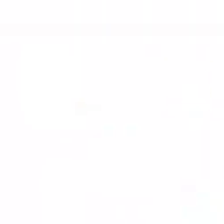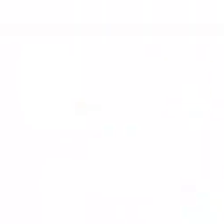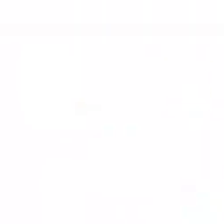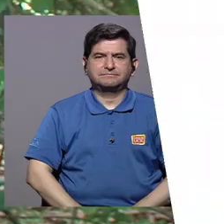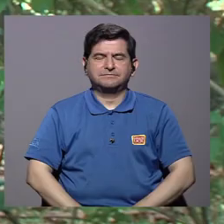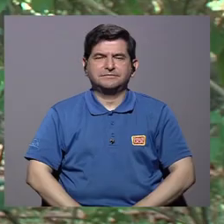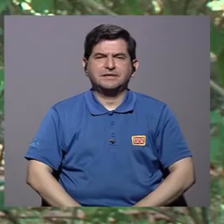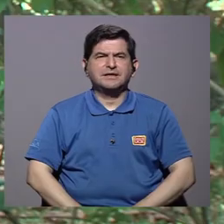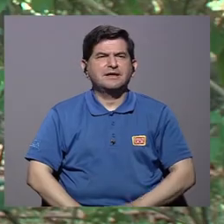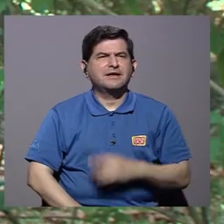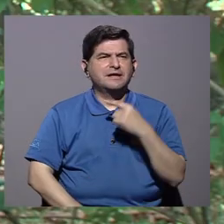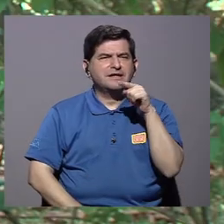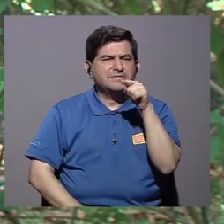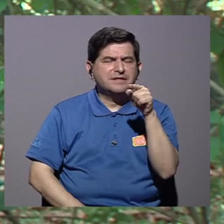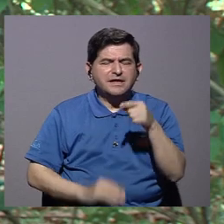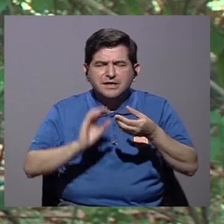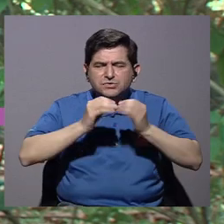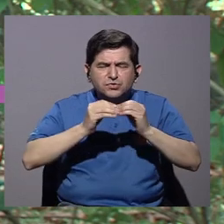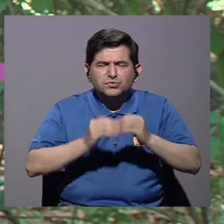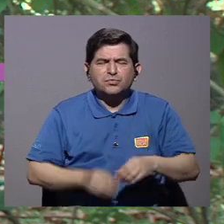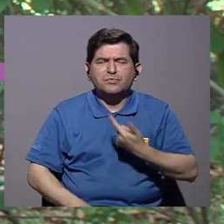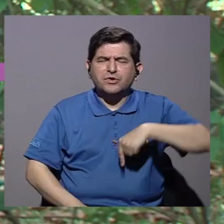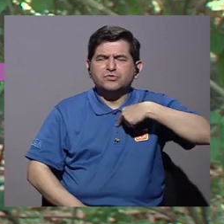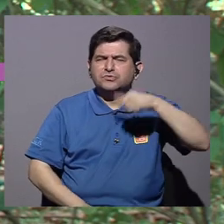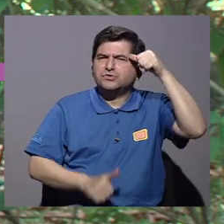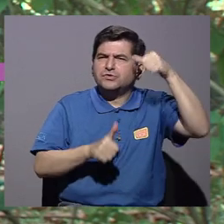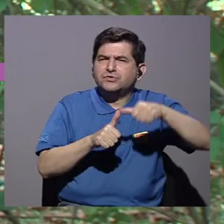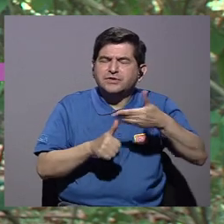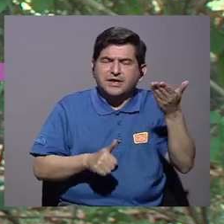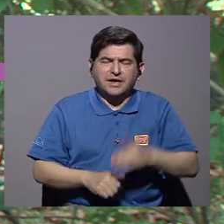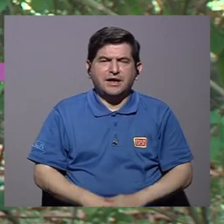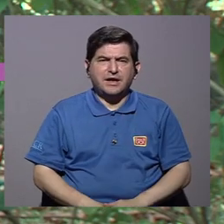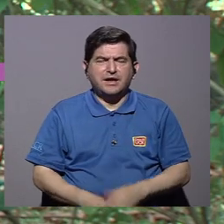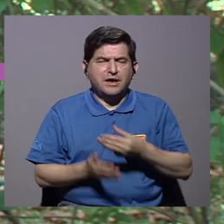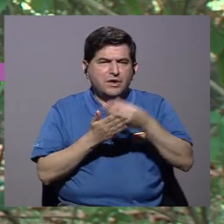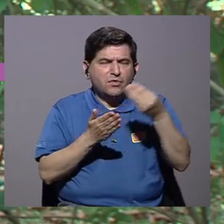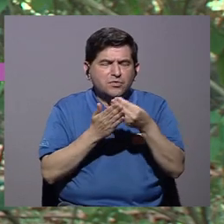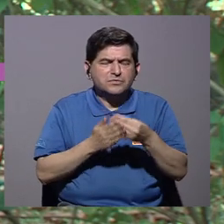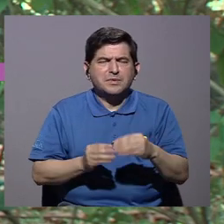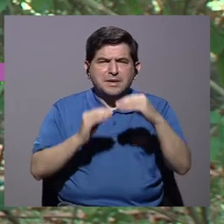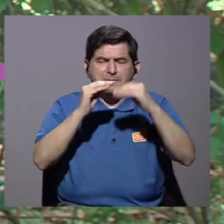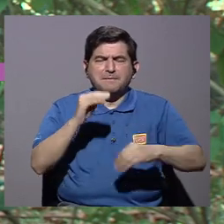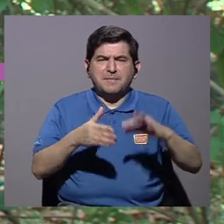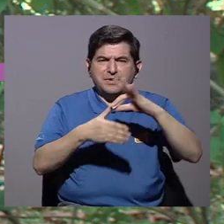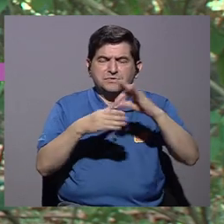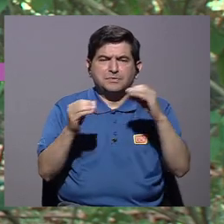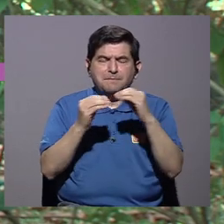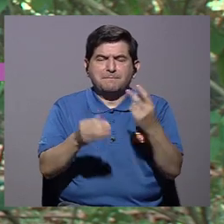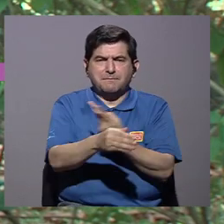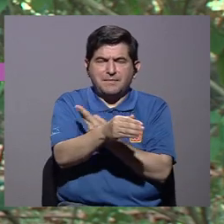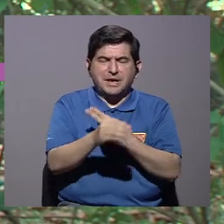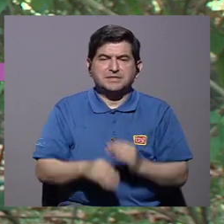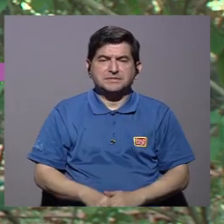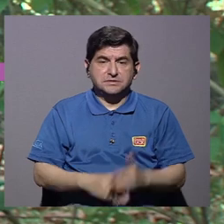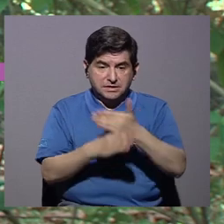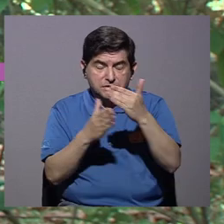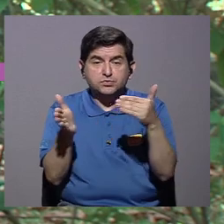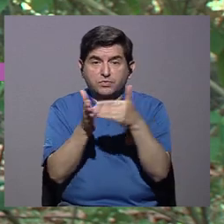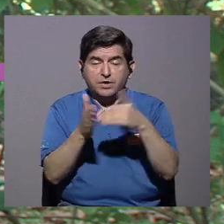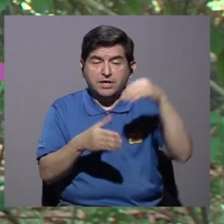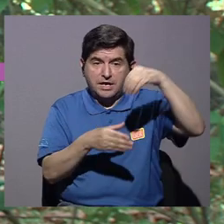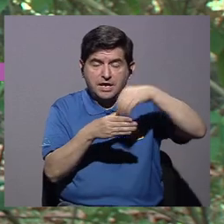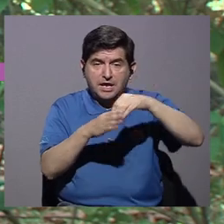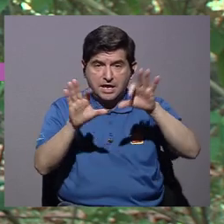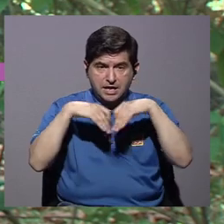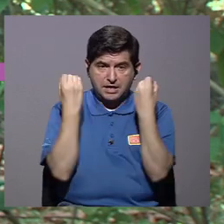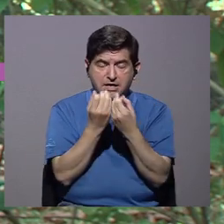¿Qué podemos rescatar de estos datos? ¿Consumir menos carne o más frutas y vegetales? ¿Redistribuir los ingresos familiares?